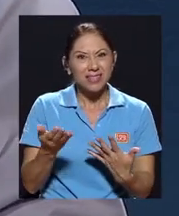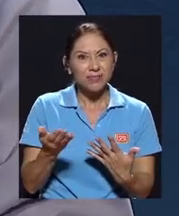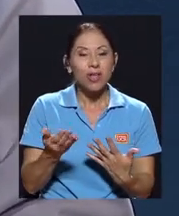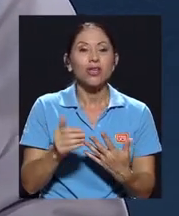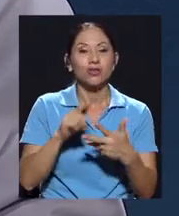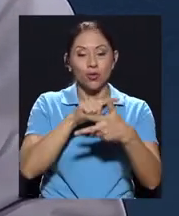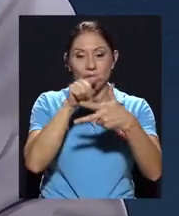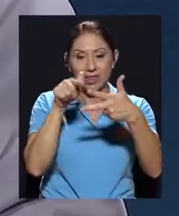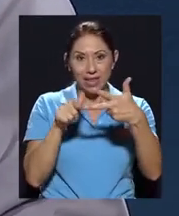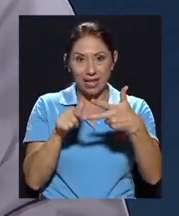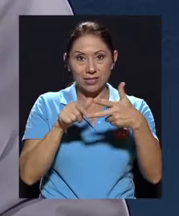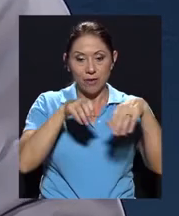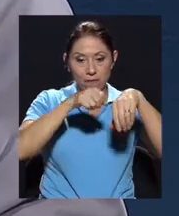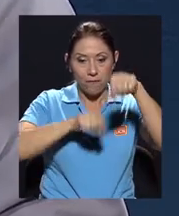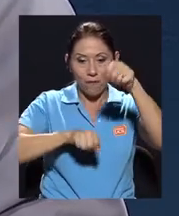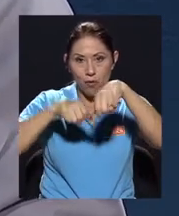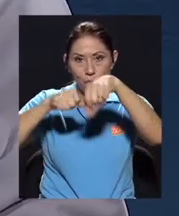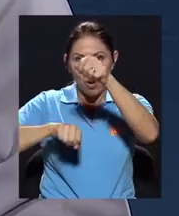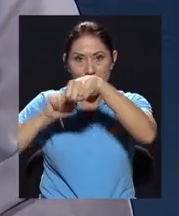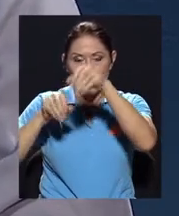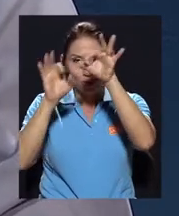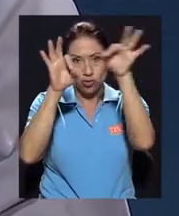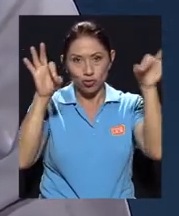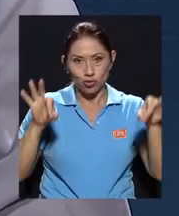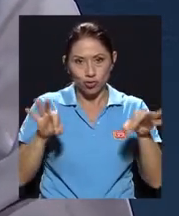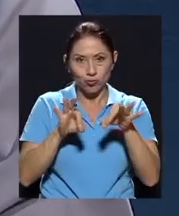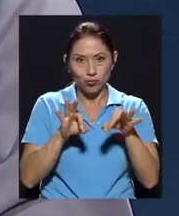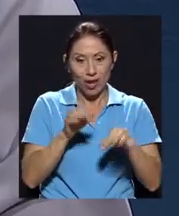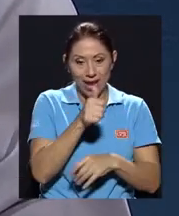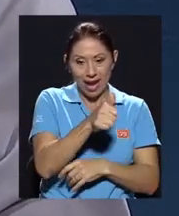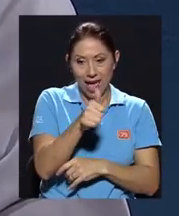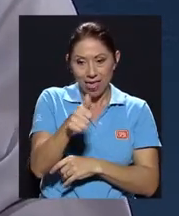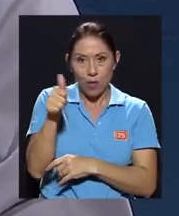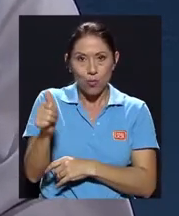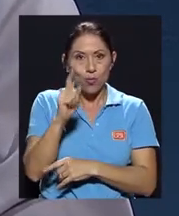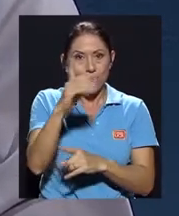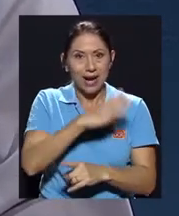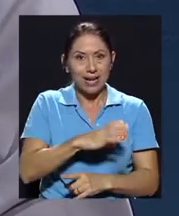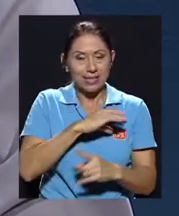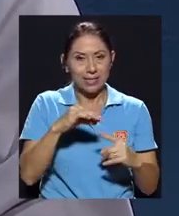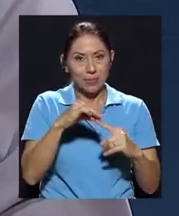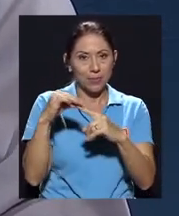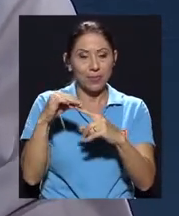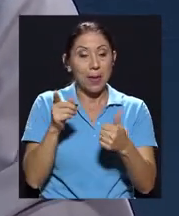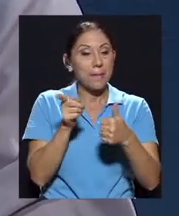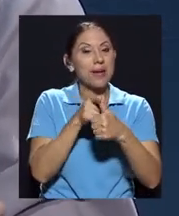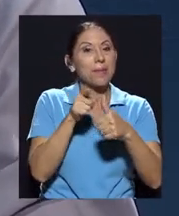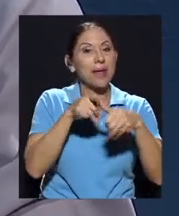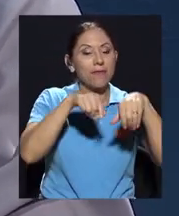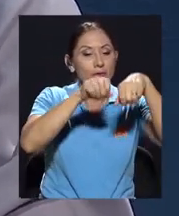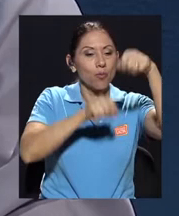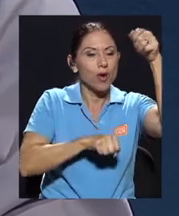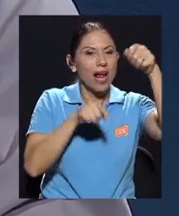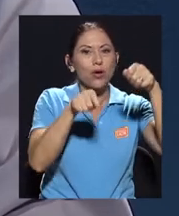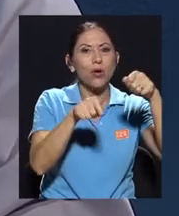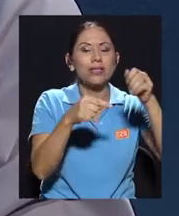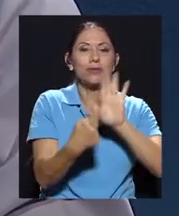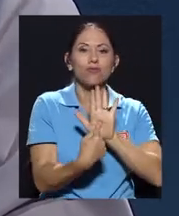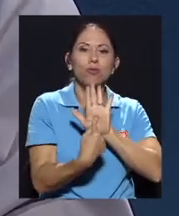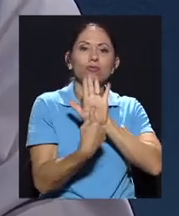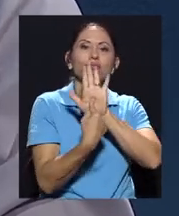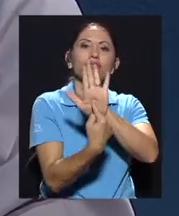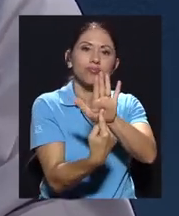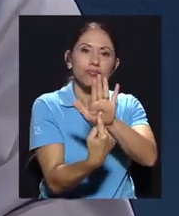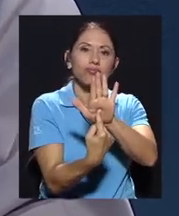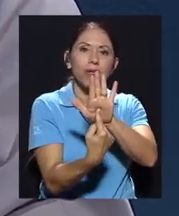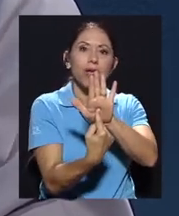Cada uno tiene una característica particular. El primer formulario es una fotografía de la situación patrimonial